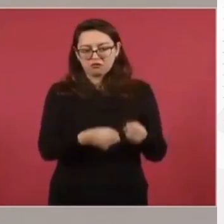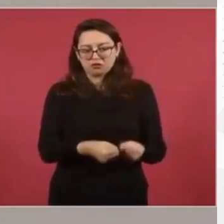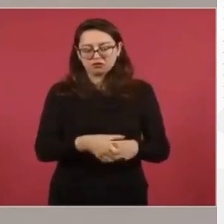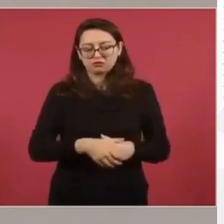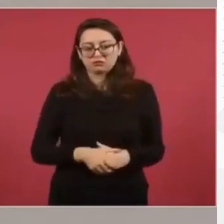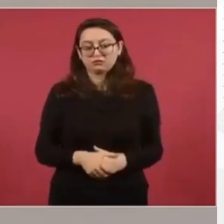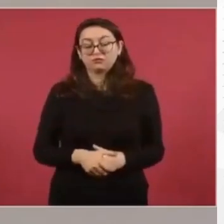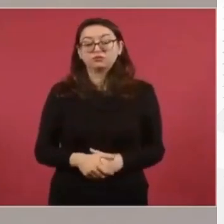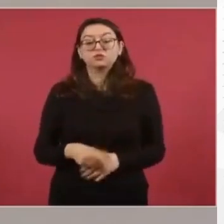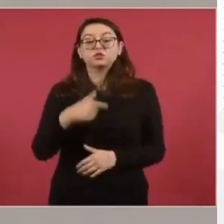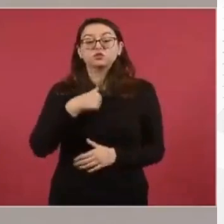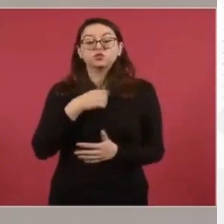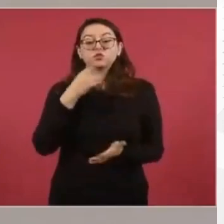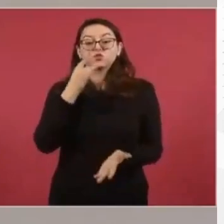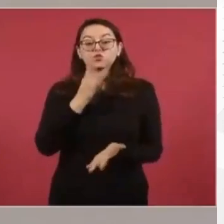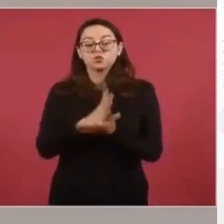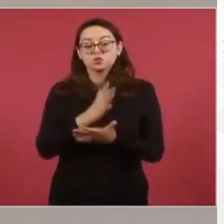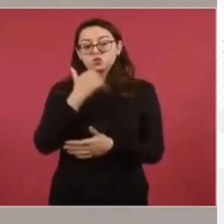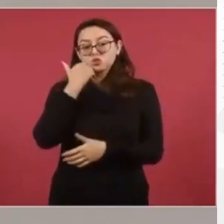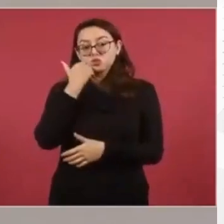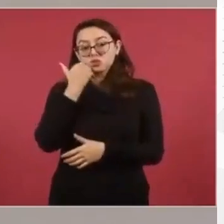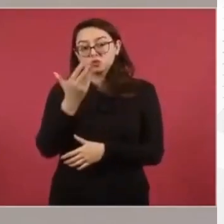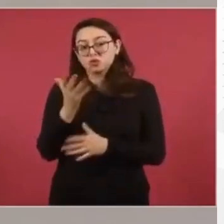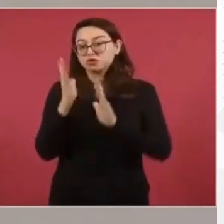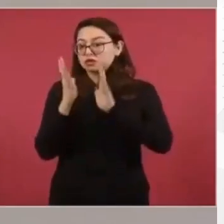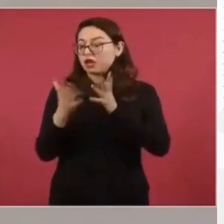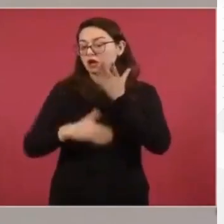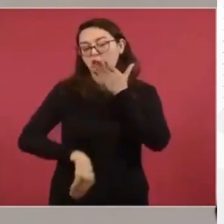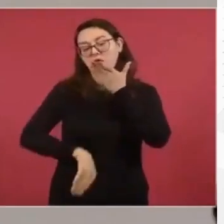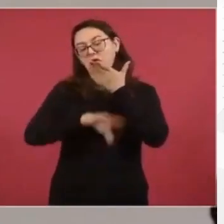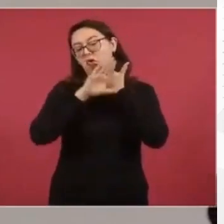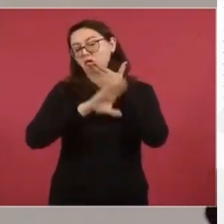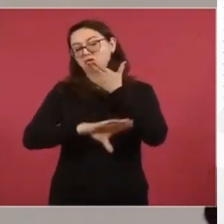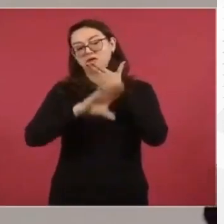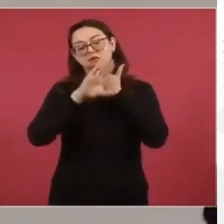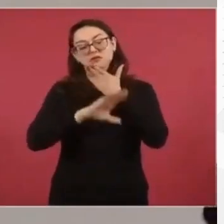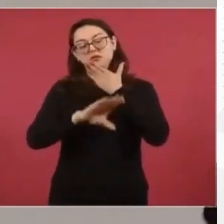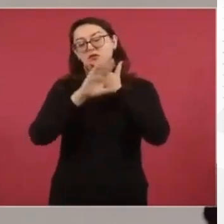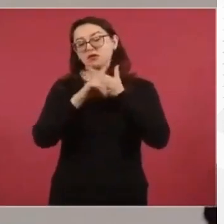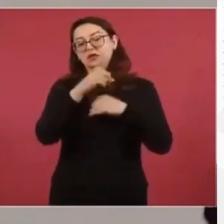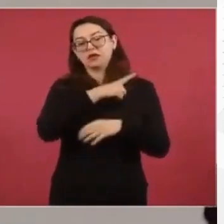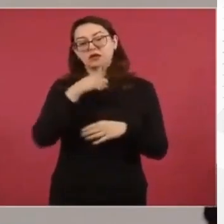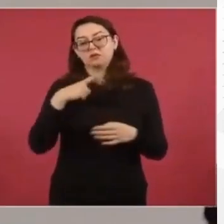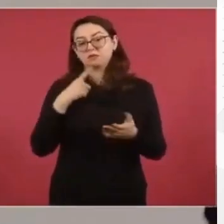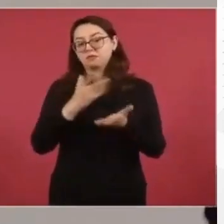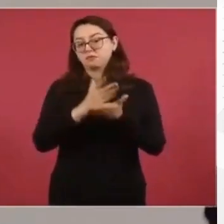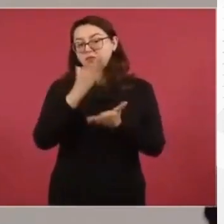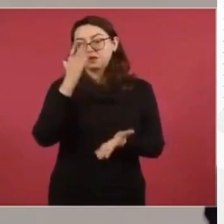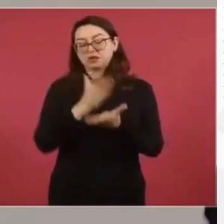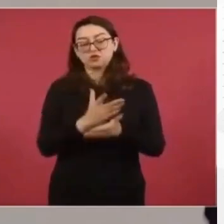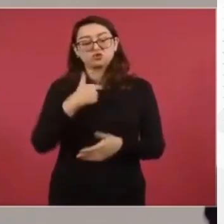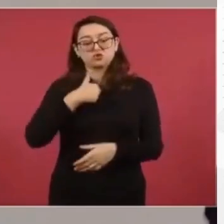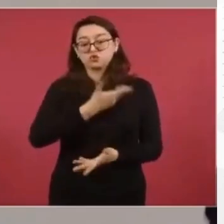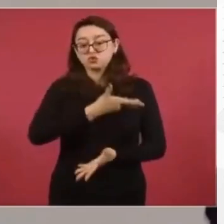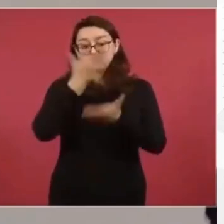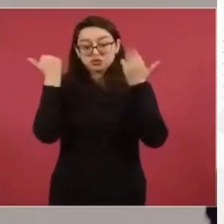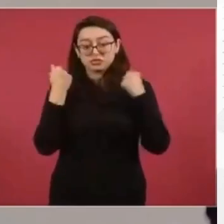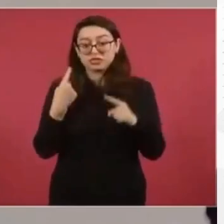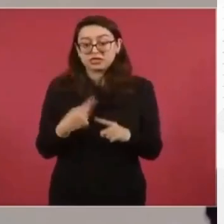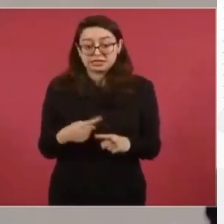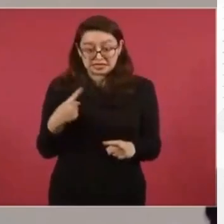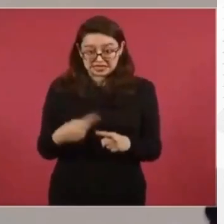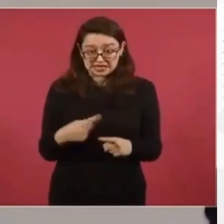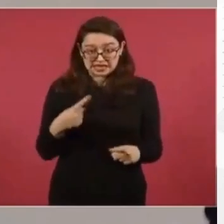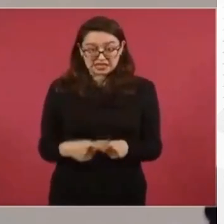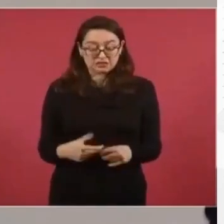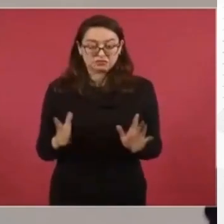Yo lo único que quiero es que se pare esta persecución. No sé, yo no quiero señalar a nadie, porque tampoco soy